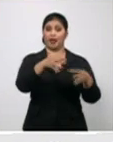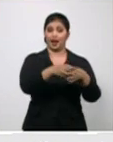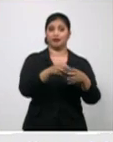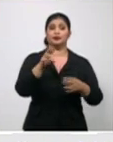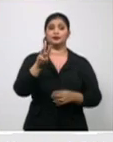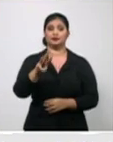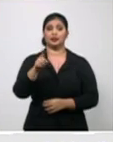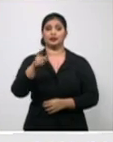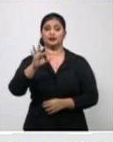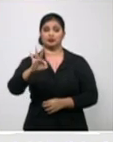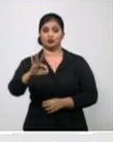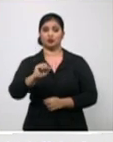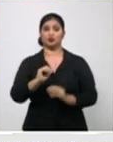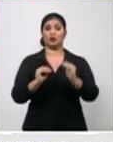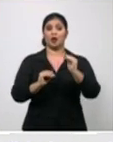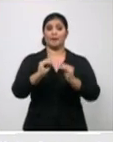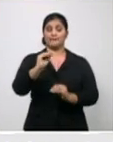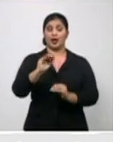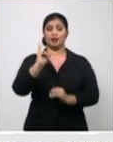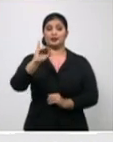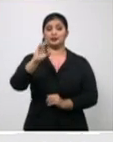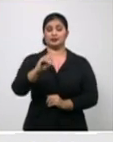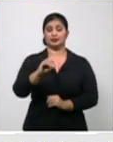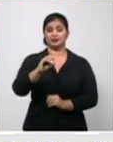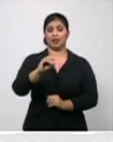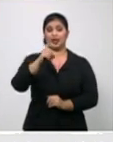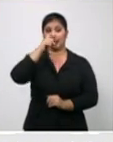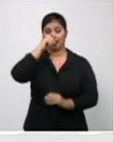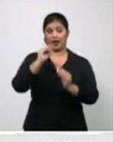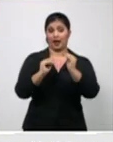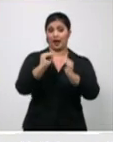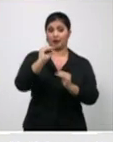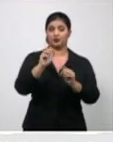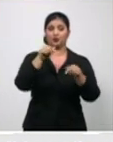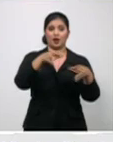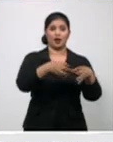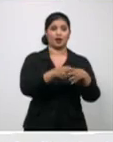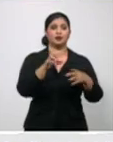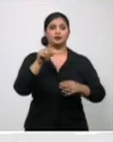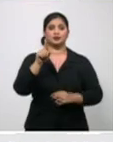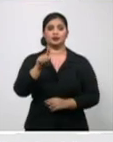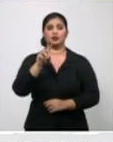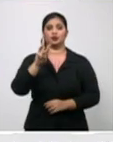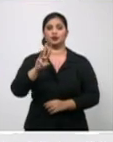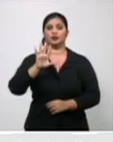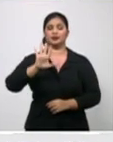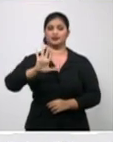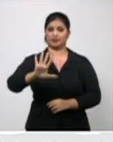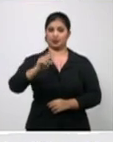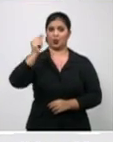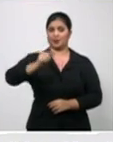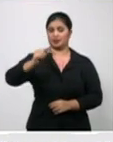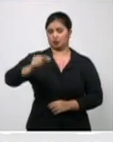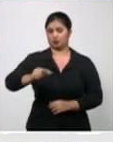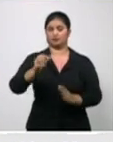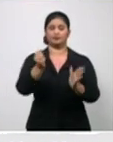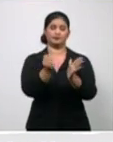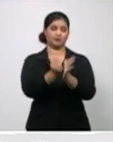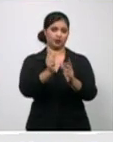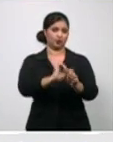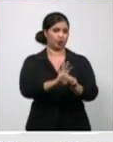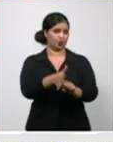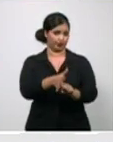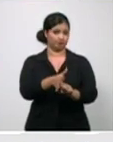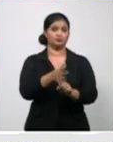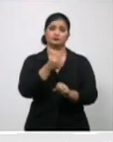los riesgos que implica este grupo de edad, 135 pacientes han sido confirmados con la